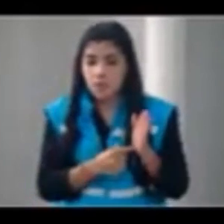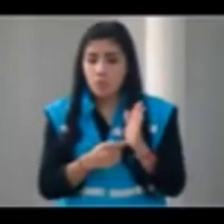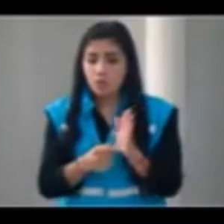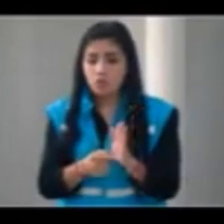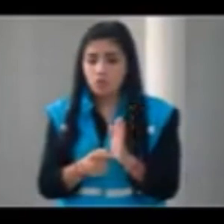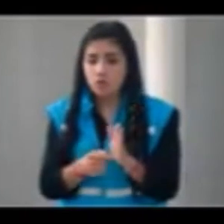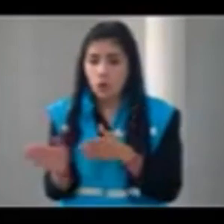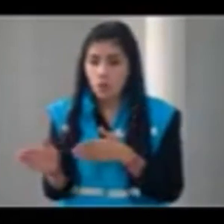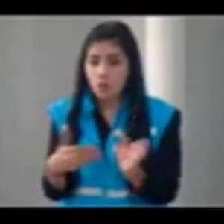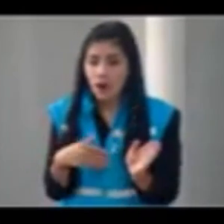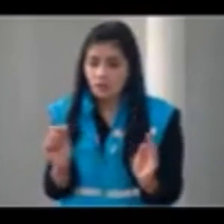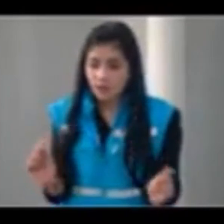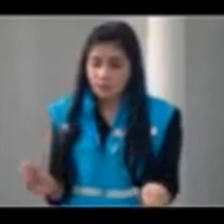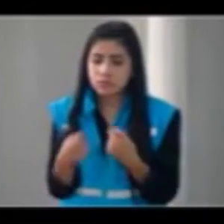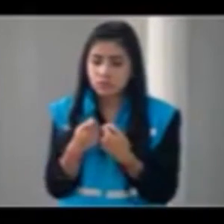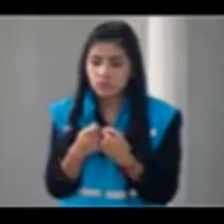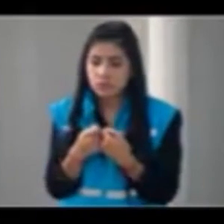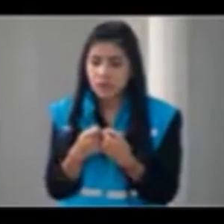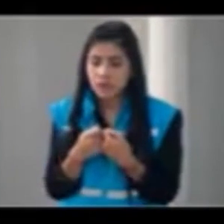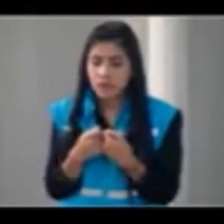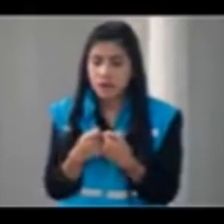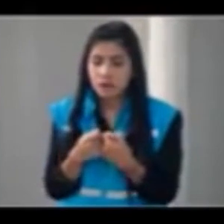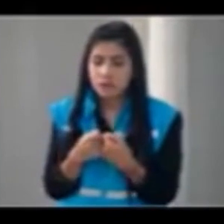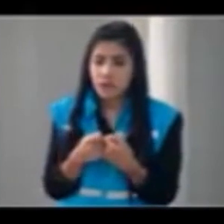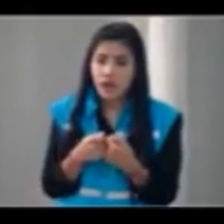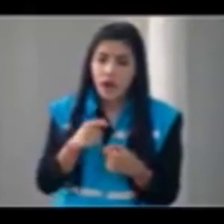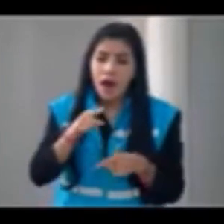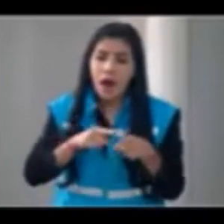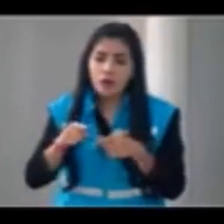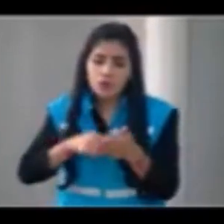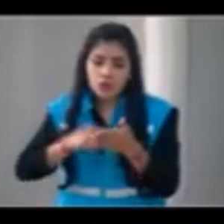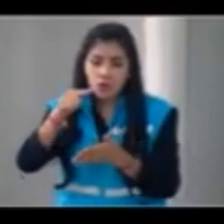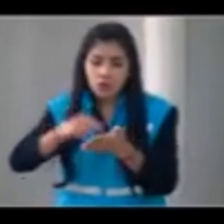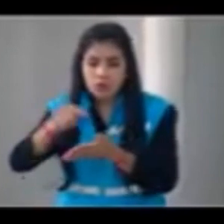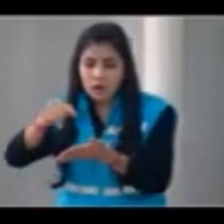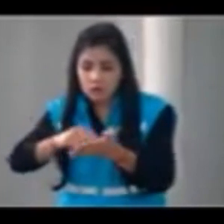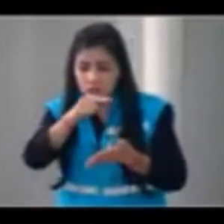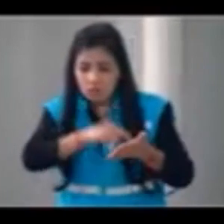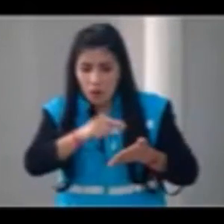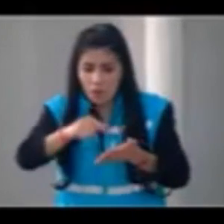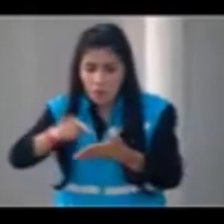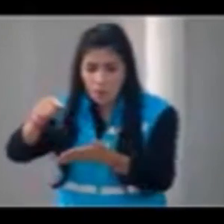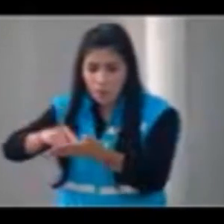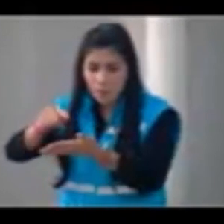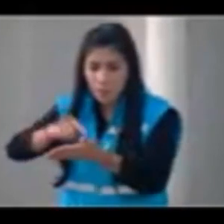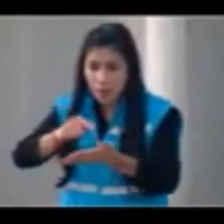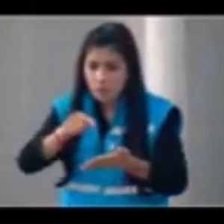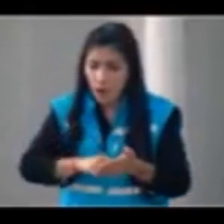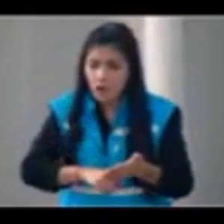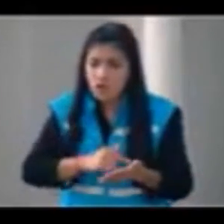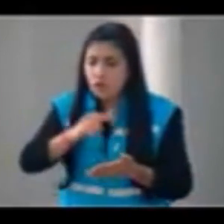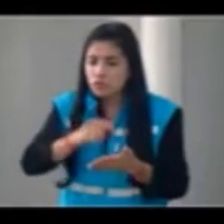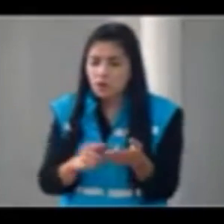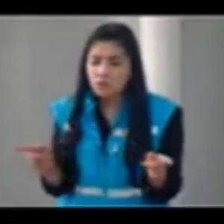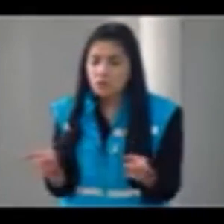para los medios comunitarios de la ciudad que no era otra cosa pues que contratos de pauta y eso no está mal, uno hace contratos de pauta, la administración tiene todo